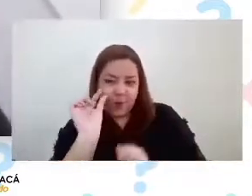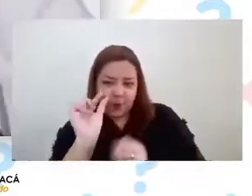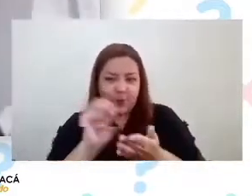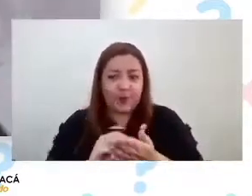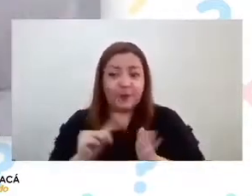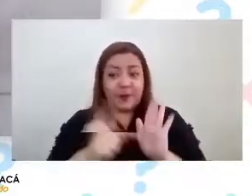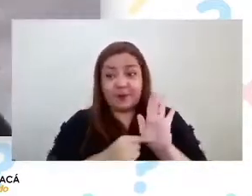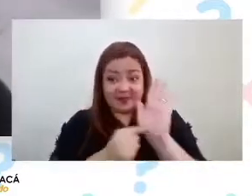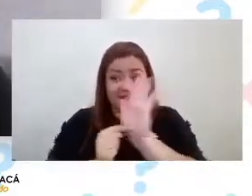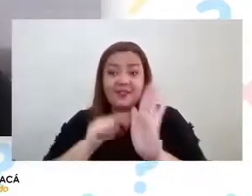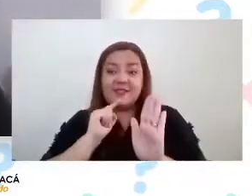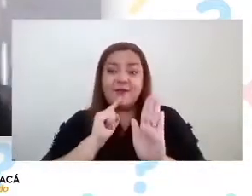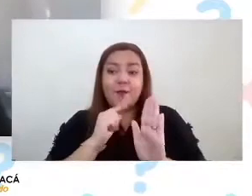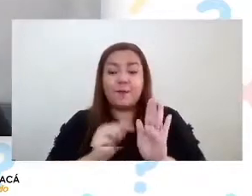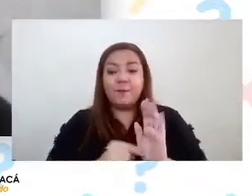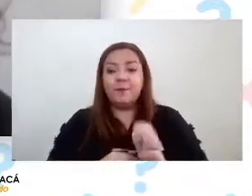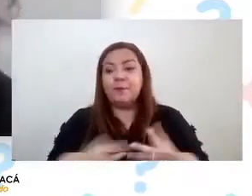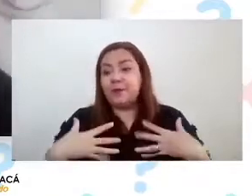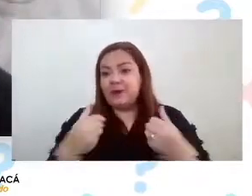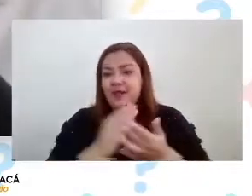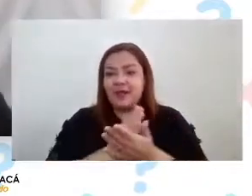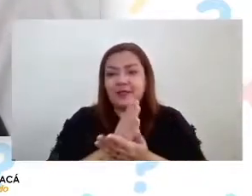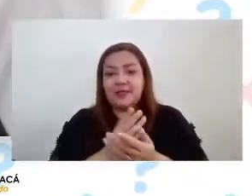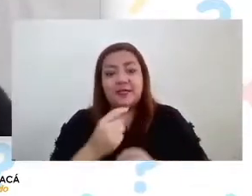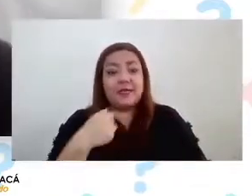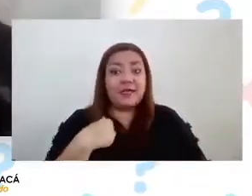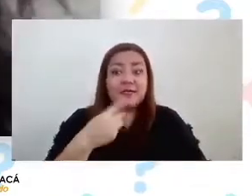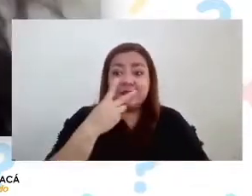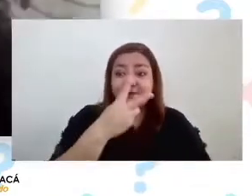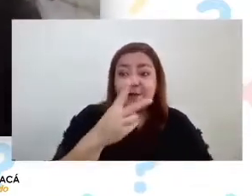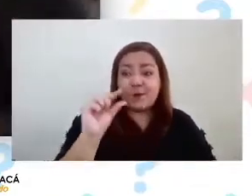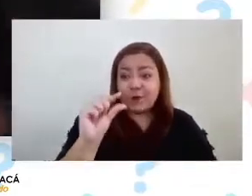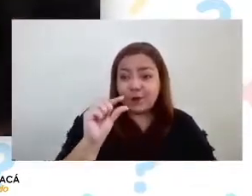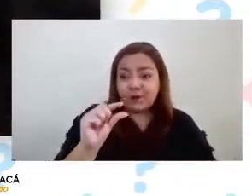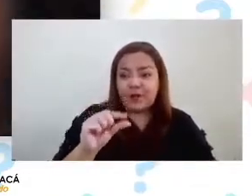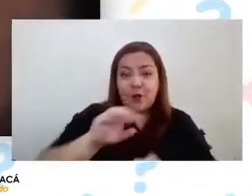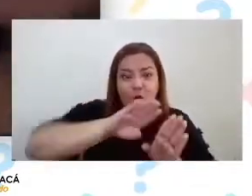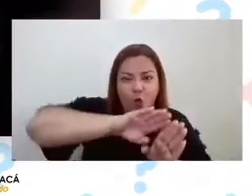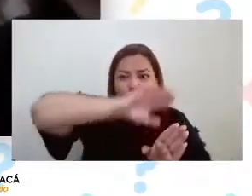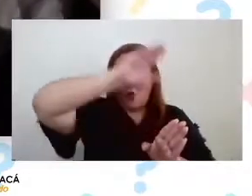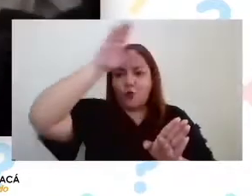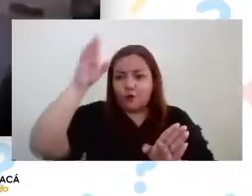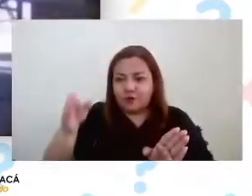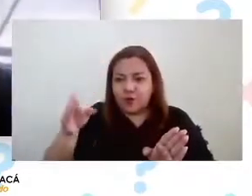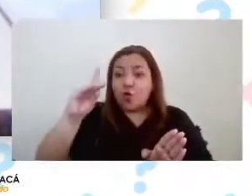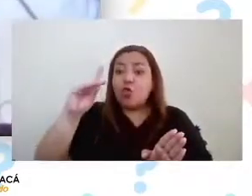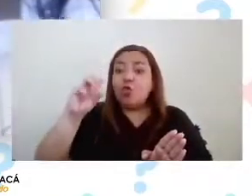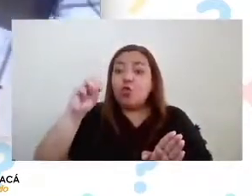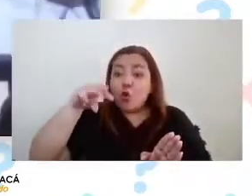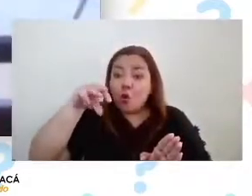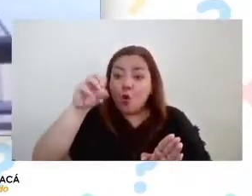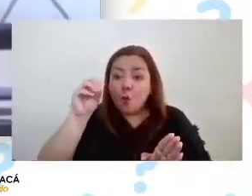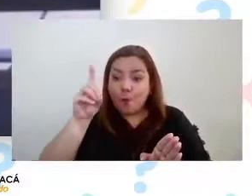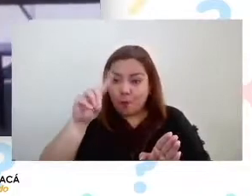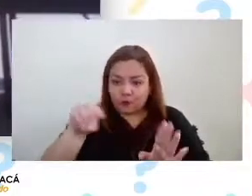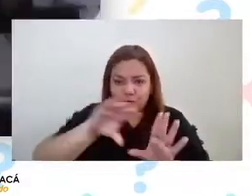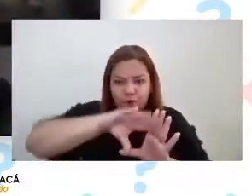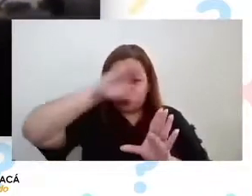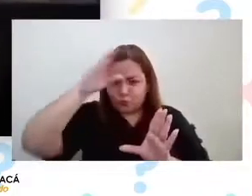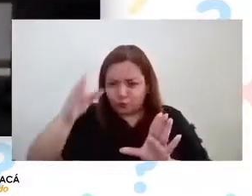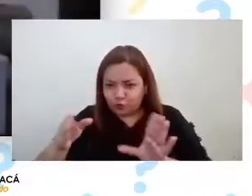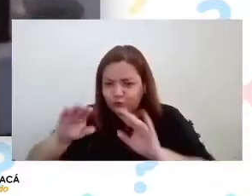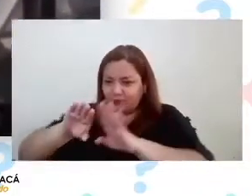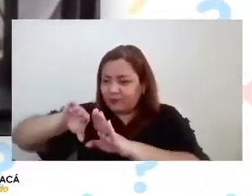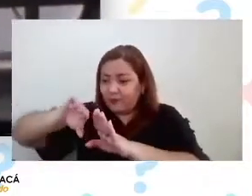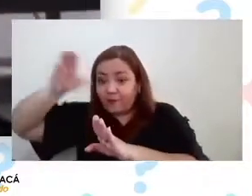ustedes. Y acá se ve un poco lo tomo, donde nosotros habitamos. Este sector se utiliza como